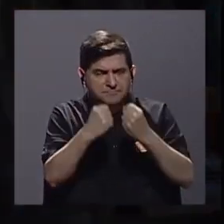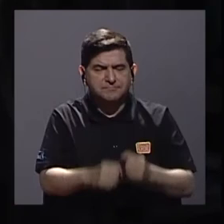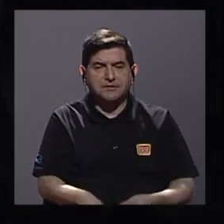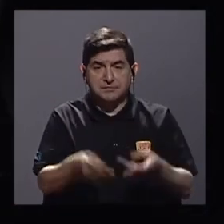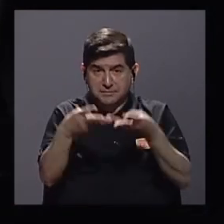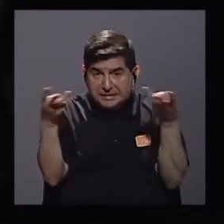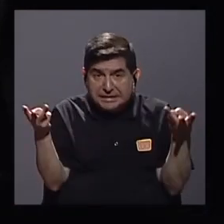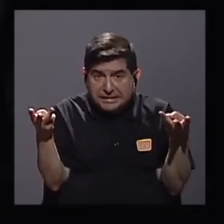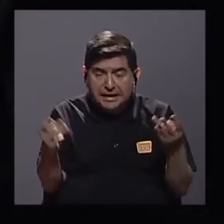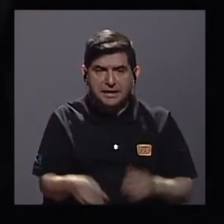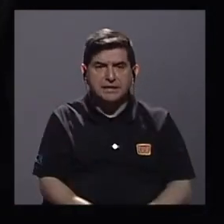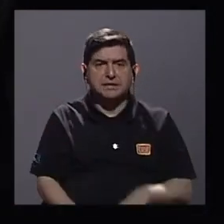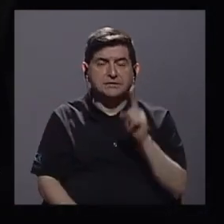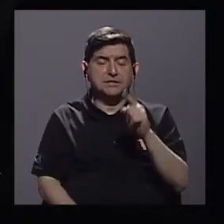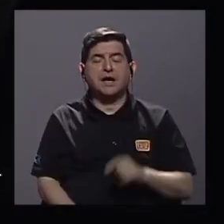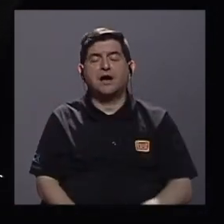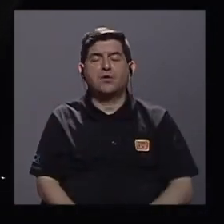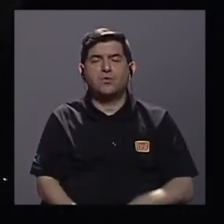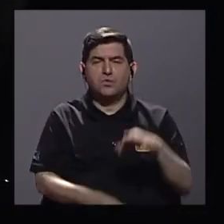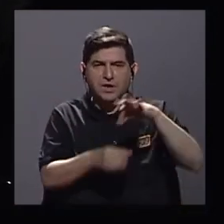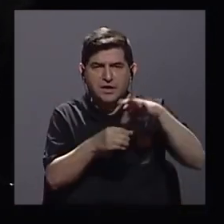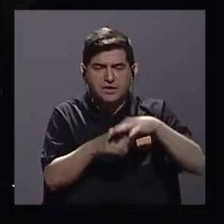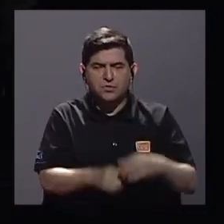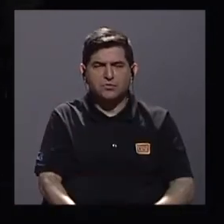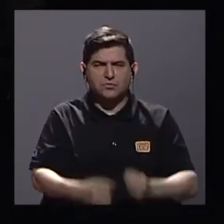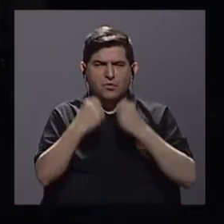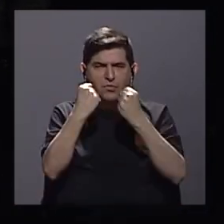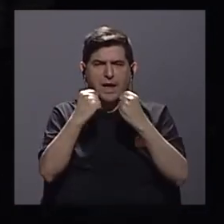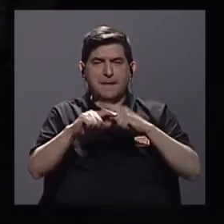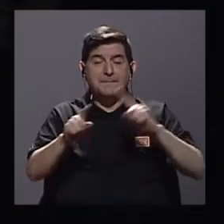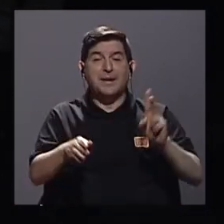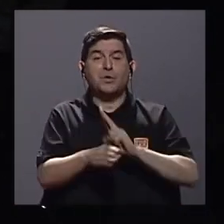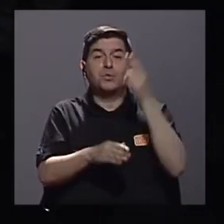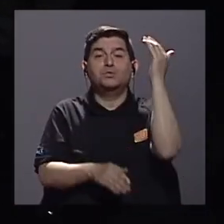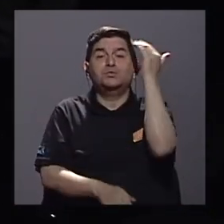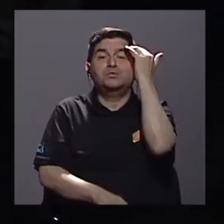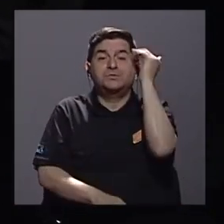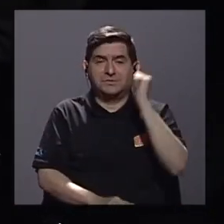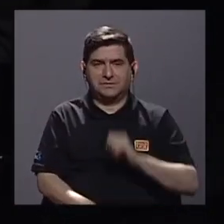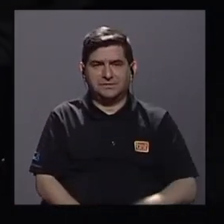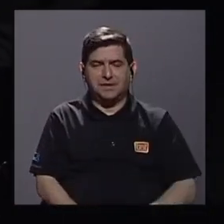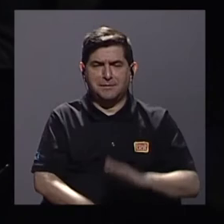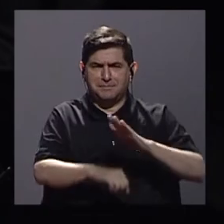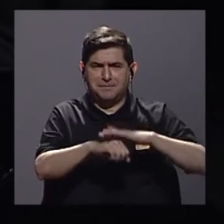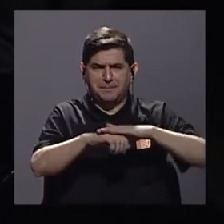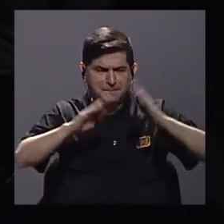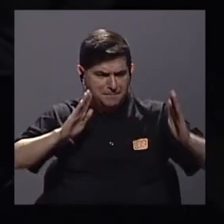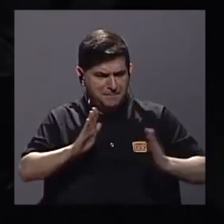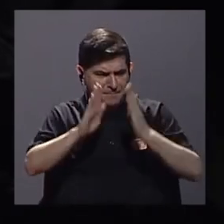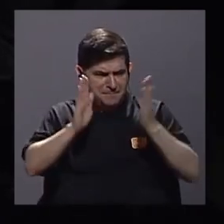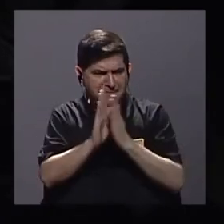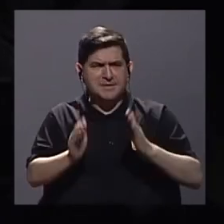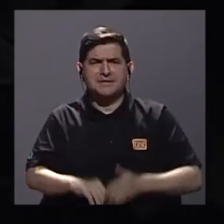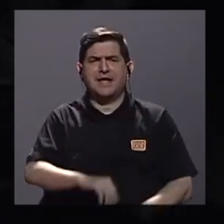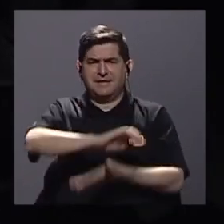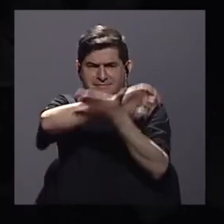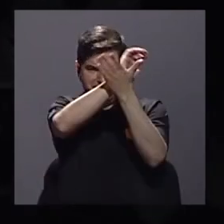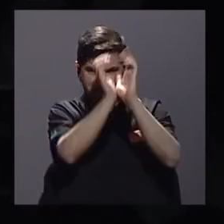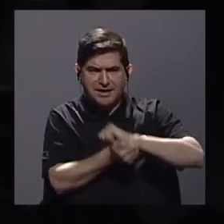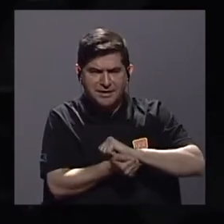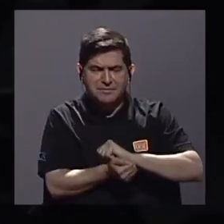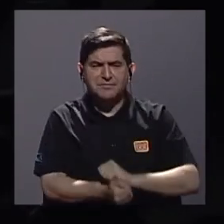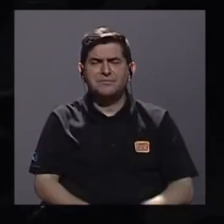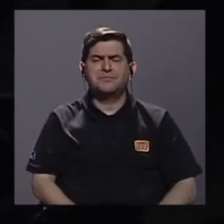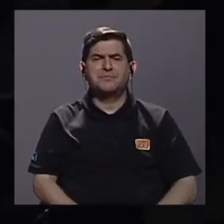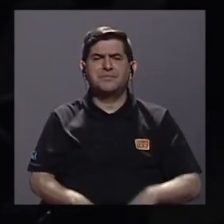insumos a una agricultura intensiva en conocimiento que nos permita realmente enfrentar los retos del cambio climático